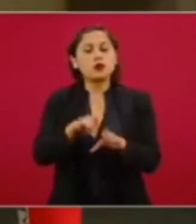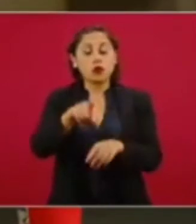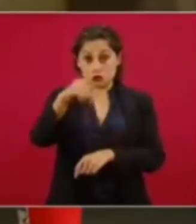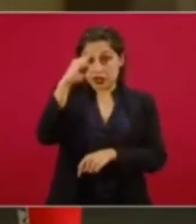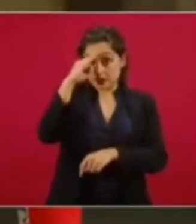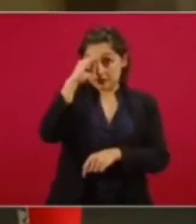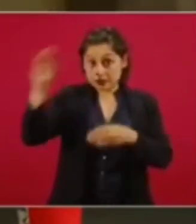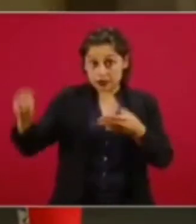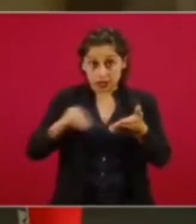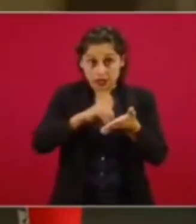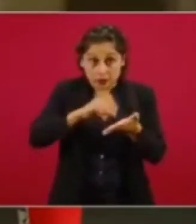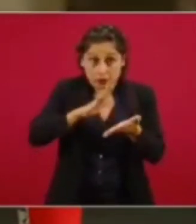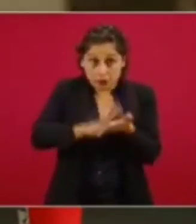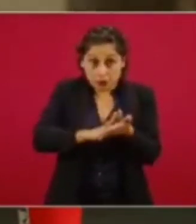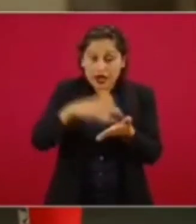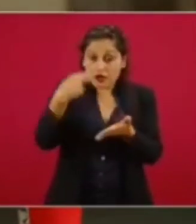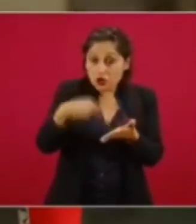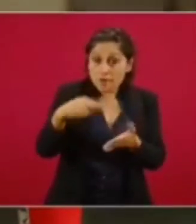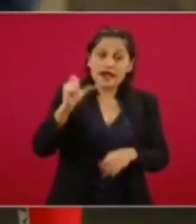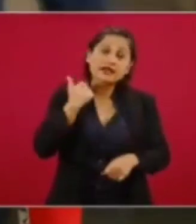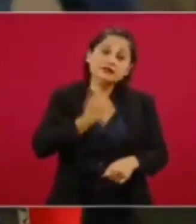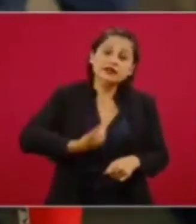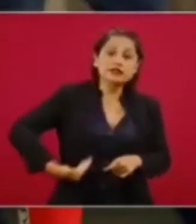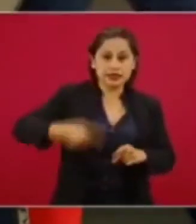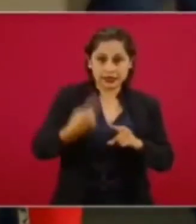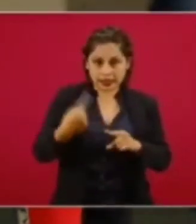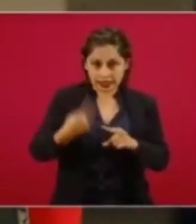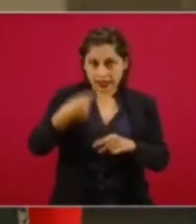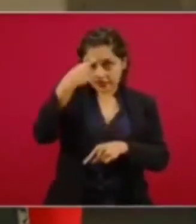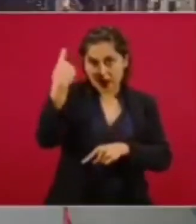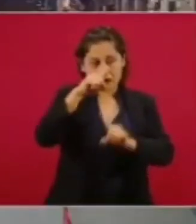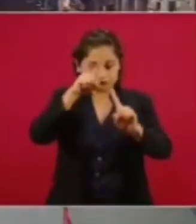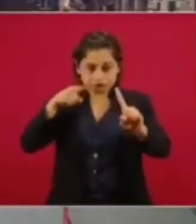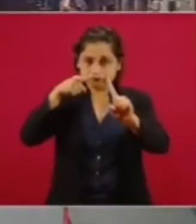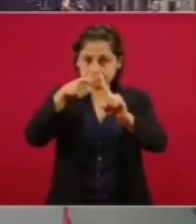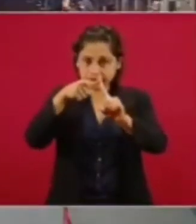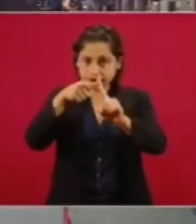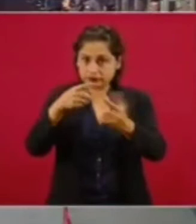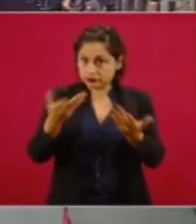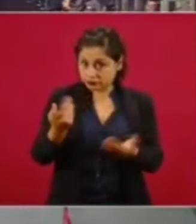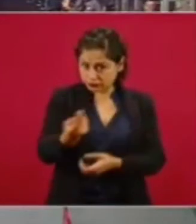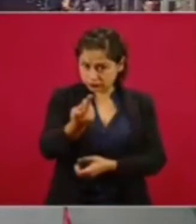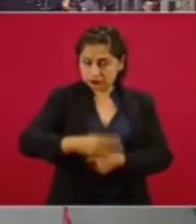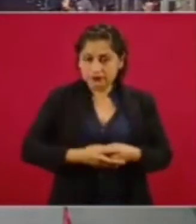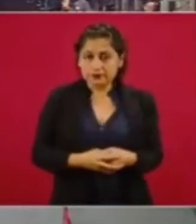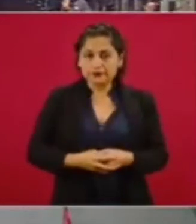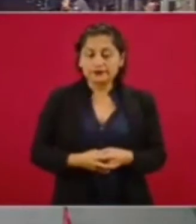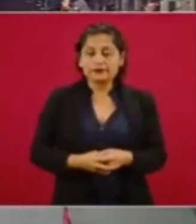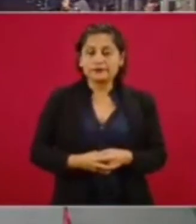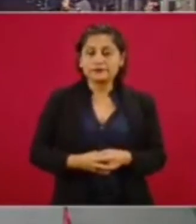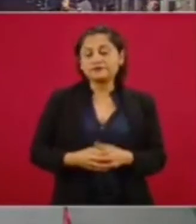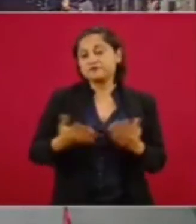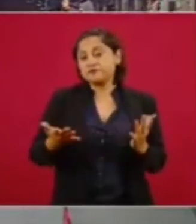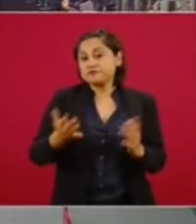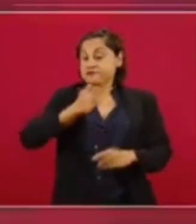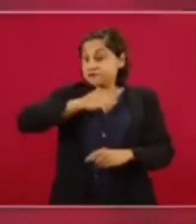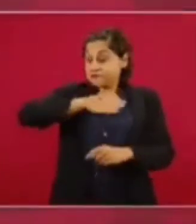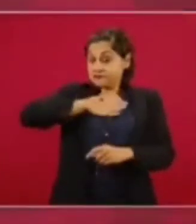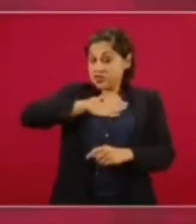los expresidentes y que no quede de manera genérica? Sería mi primera pregunta, por favor. Pues eso es lo que estoy planteando.